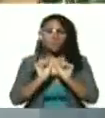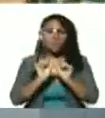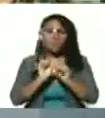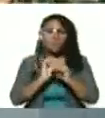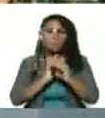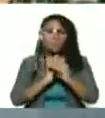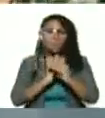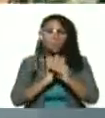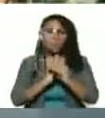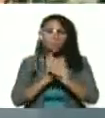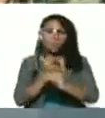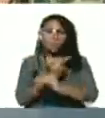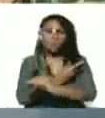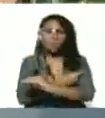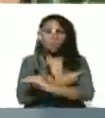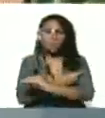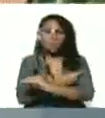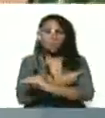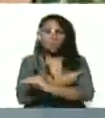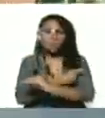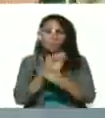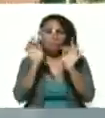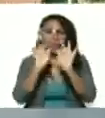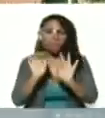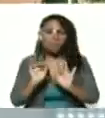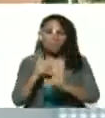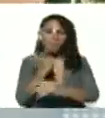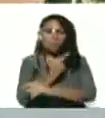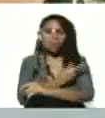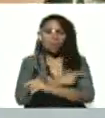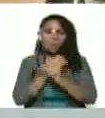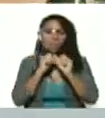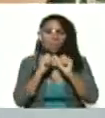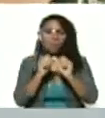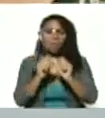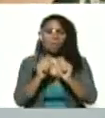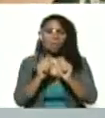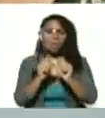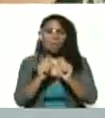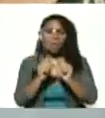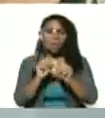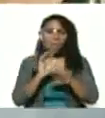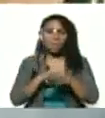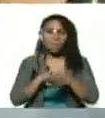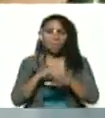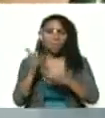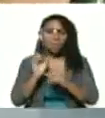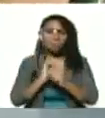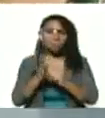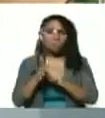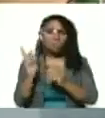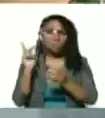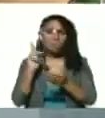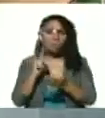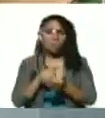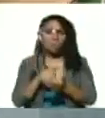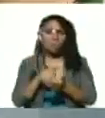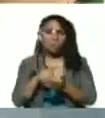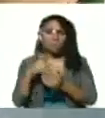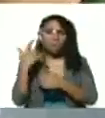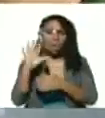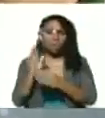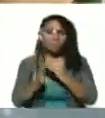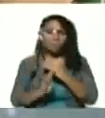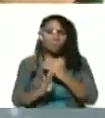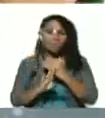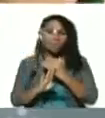de vacunas y una fase de vacunación permanente porque el coronavirus llegó y va a estar ahí